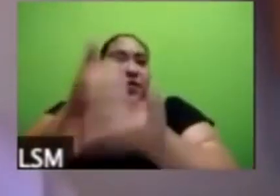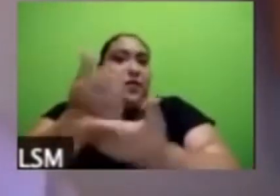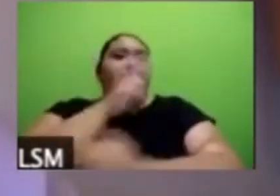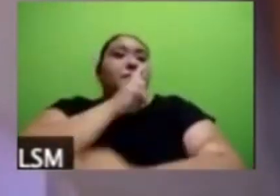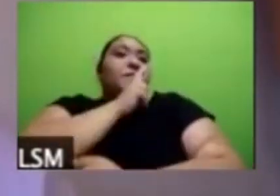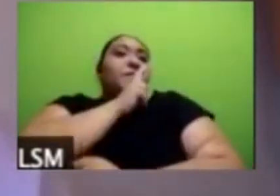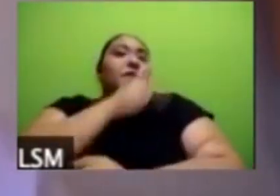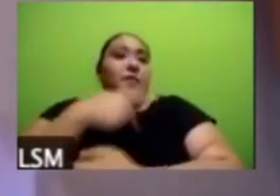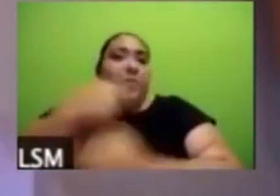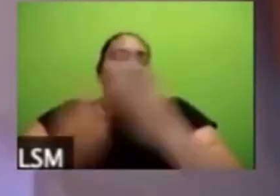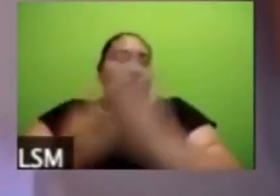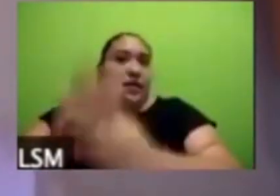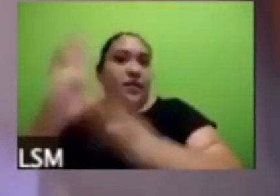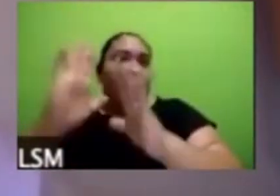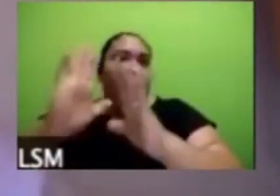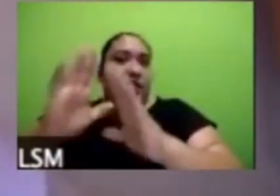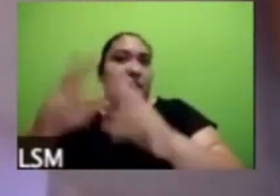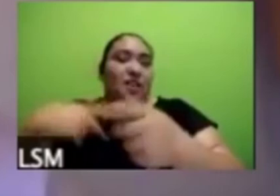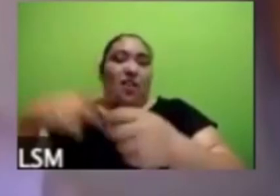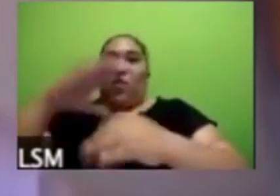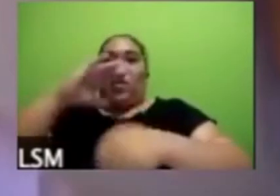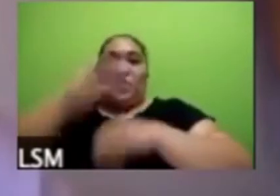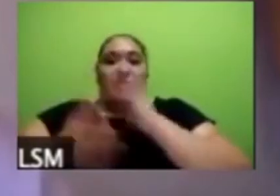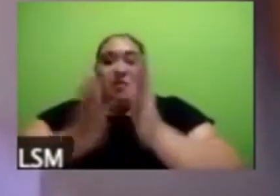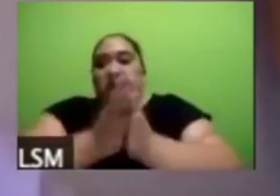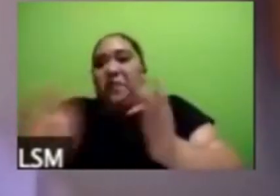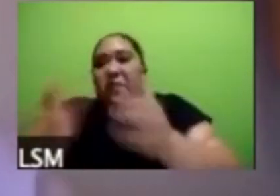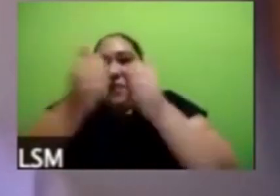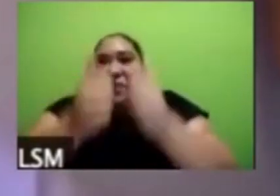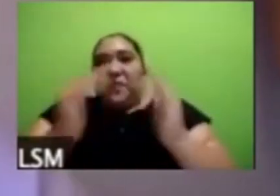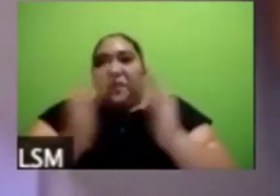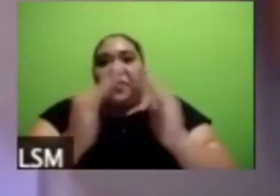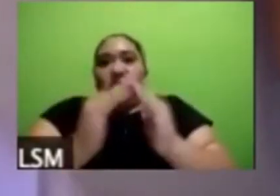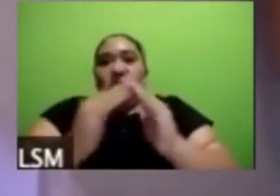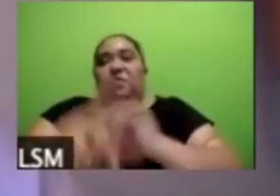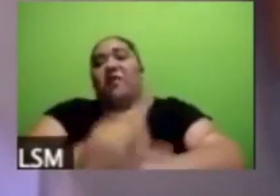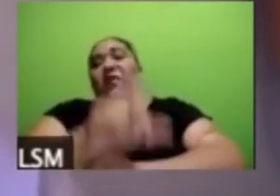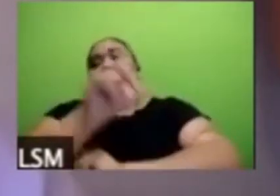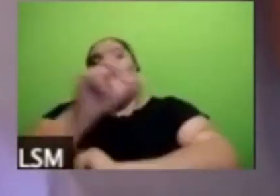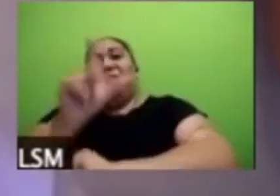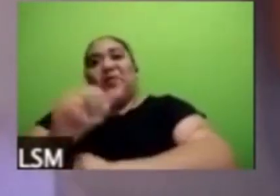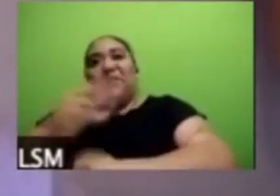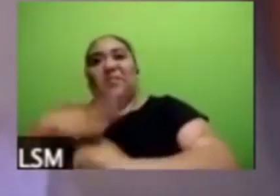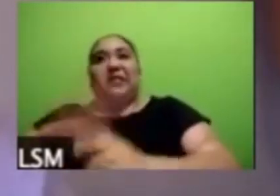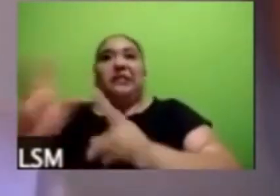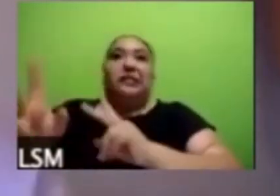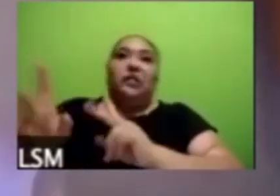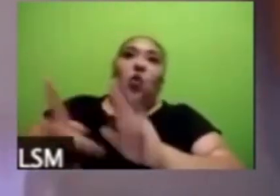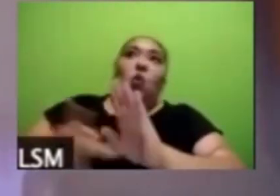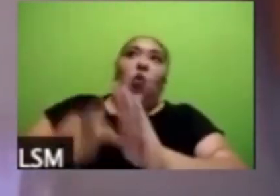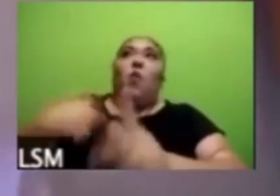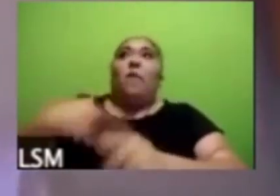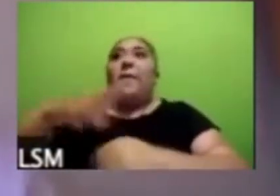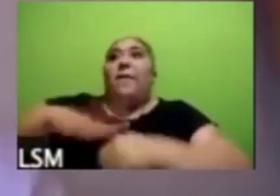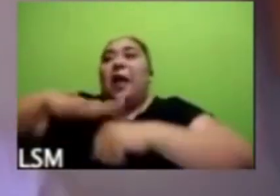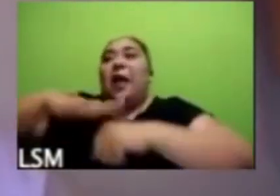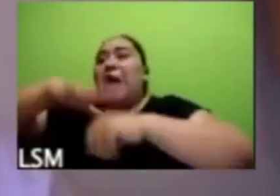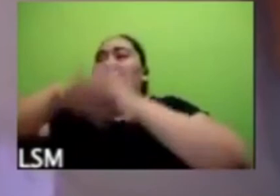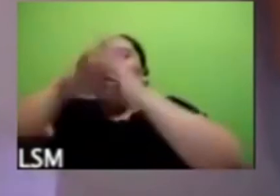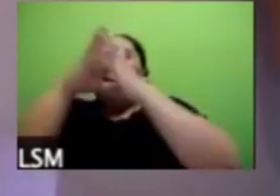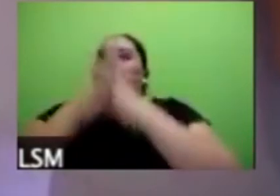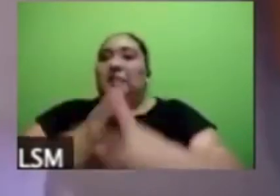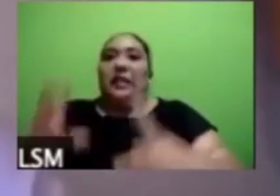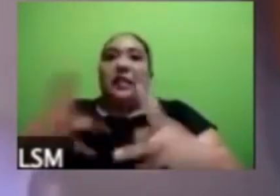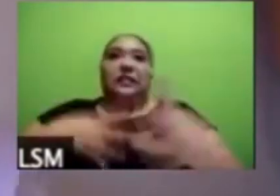de la contingencia sanitaria porque después vienen vienen otras otros grandes retos y luego cerrará Mónica muchas gracias